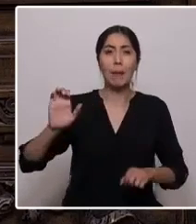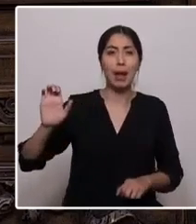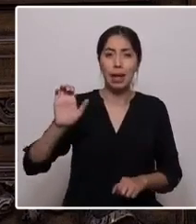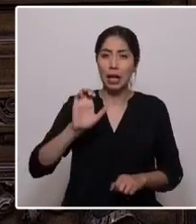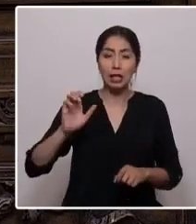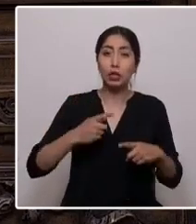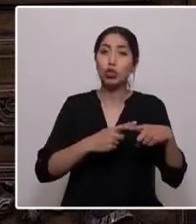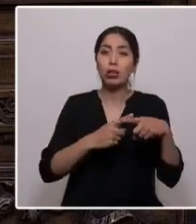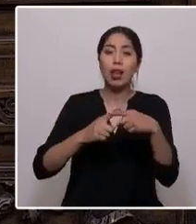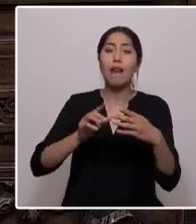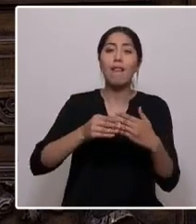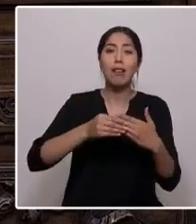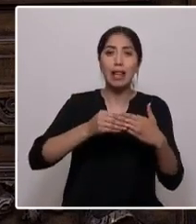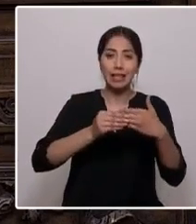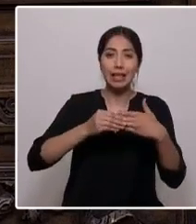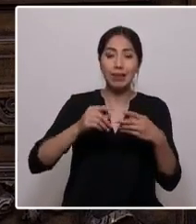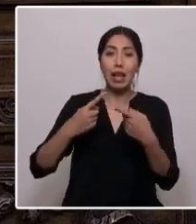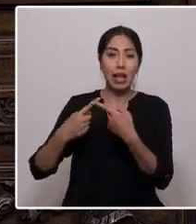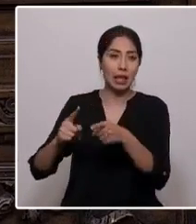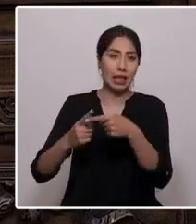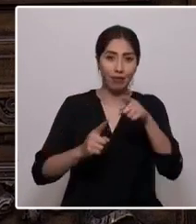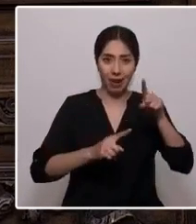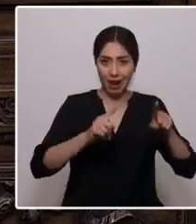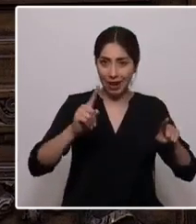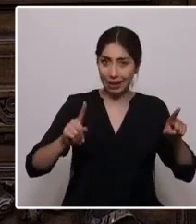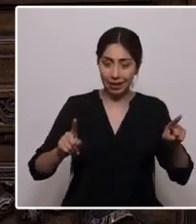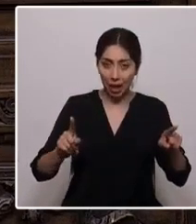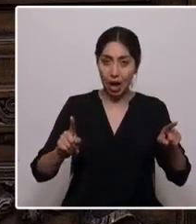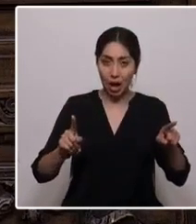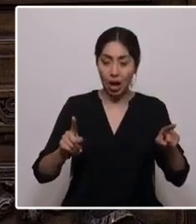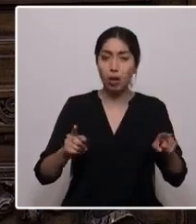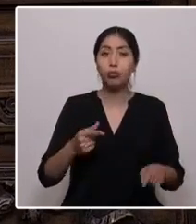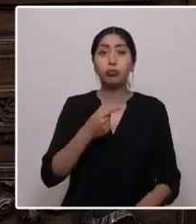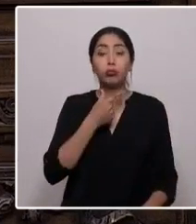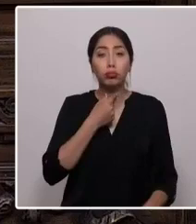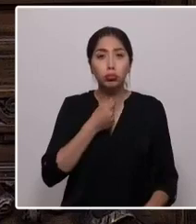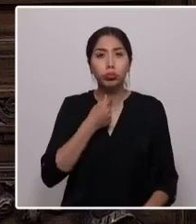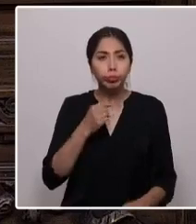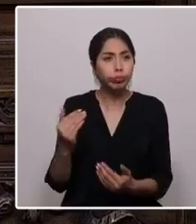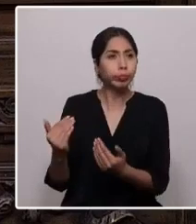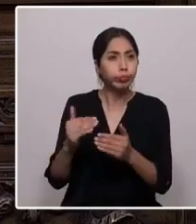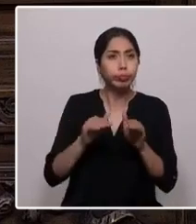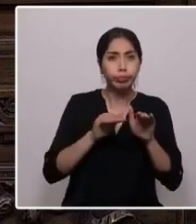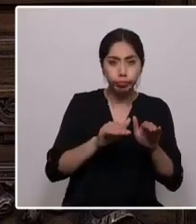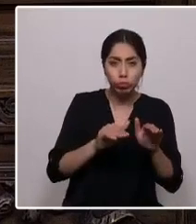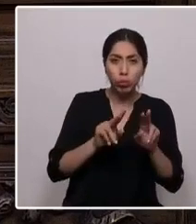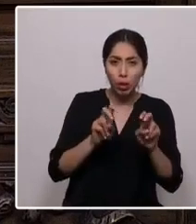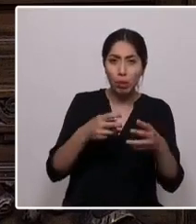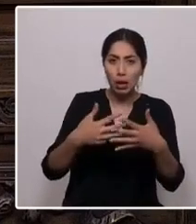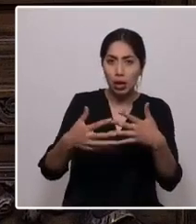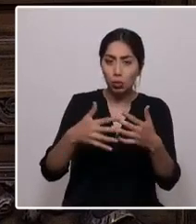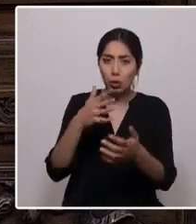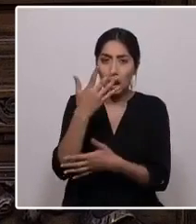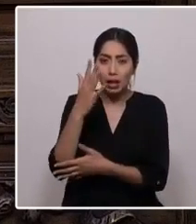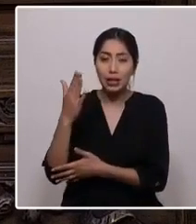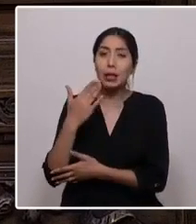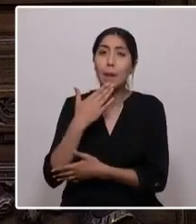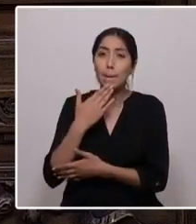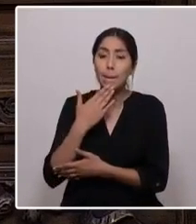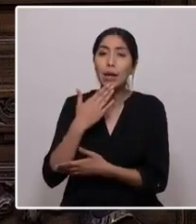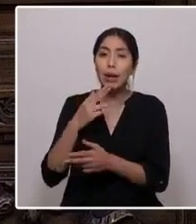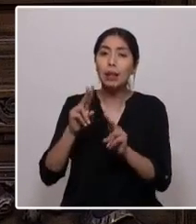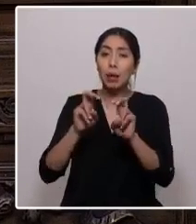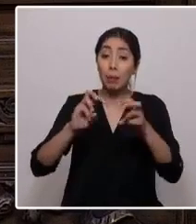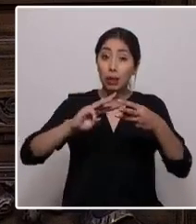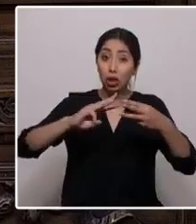y diversa. Sugiero apoyarnos en lo que nos enseñan los ritmos de la naturaleza y tomar distancia metodológica de los marcos normativos que